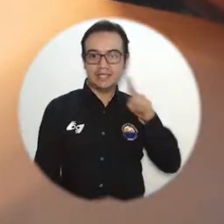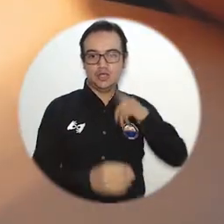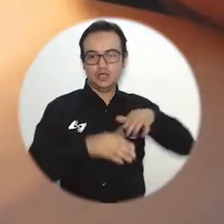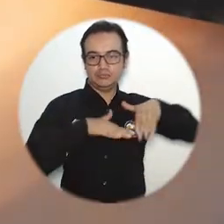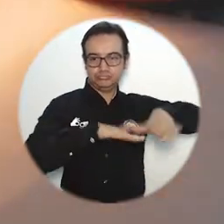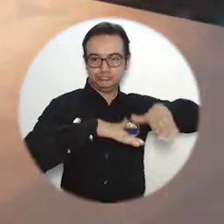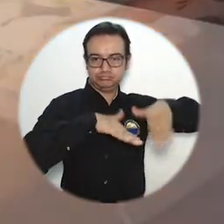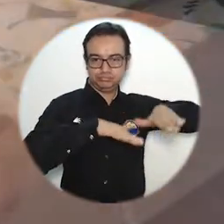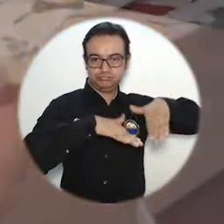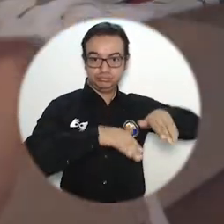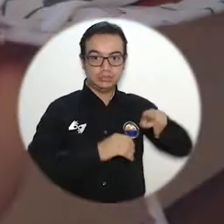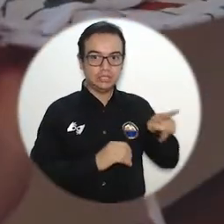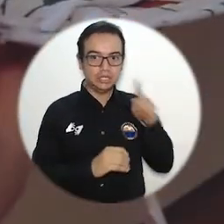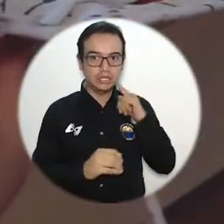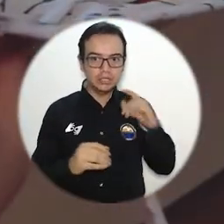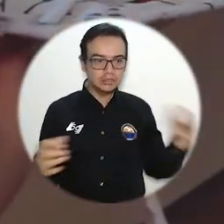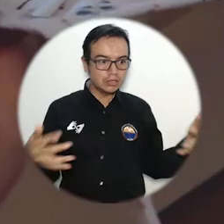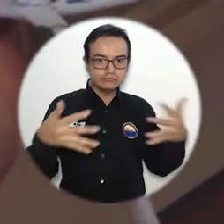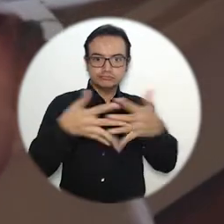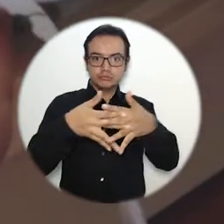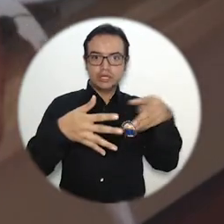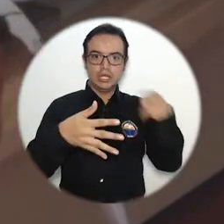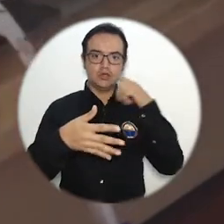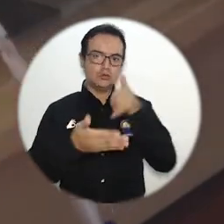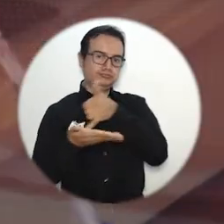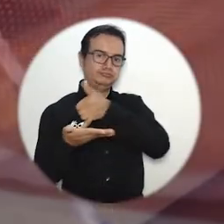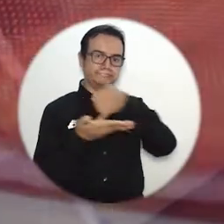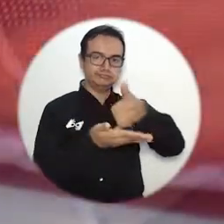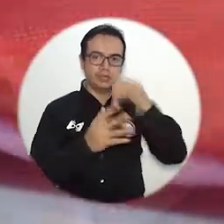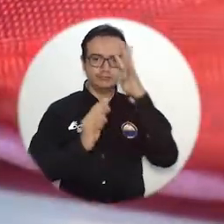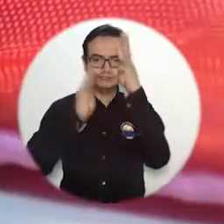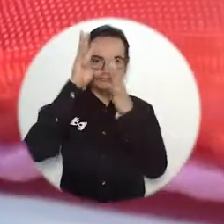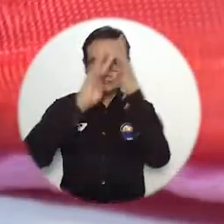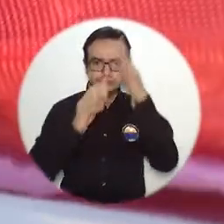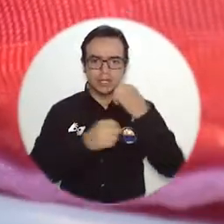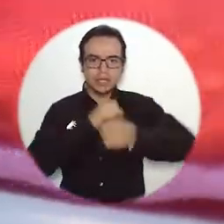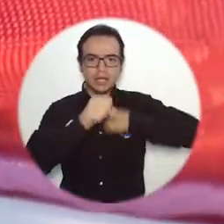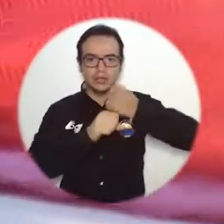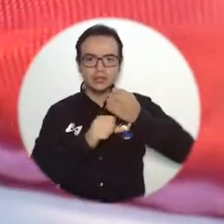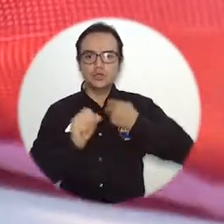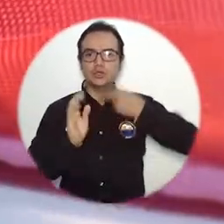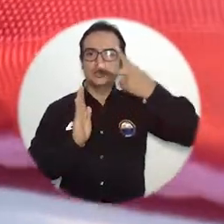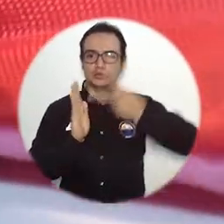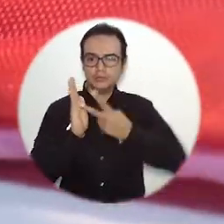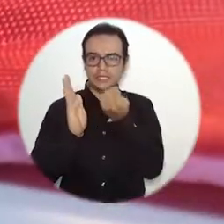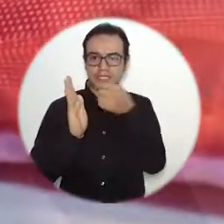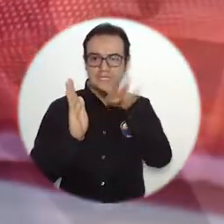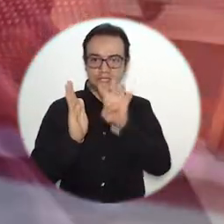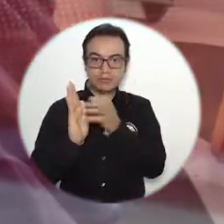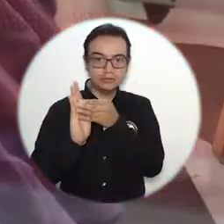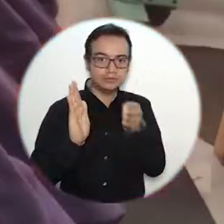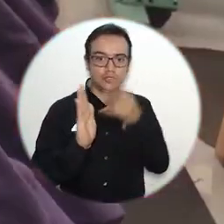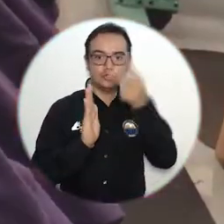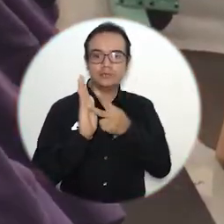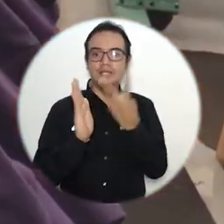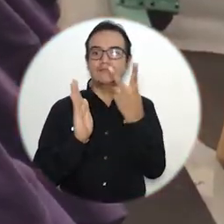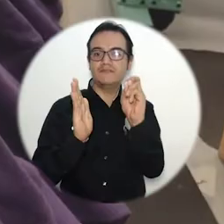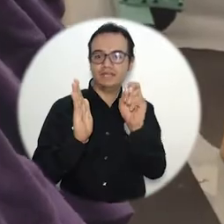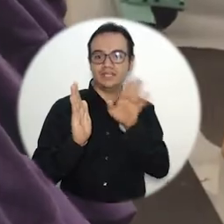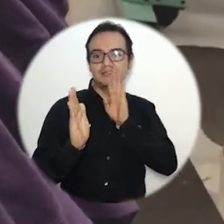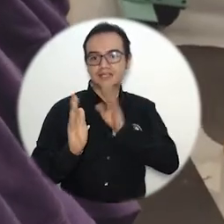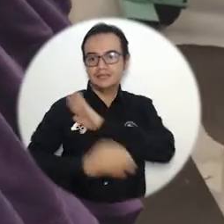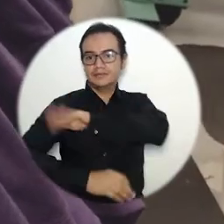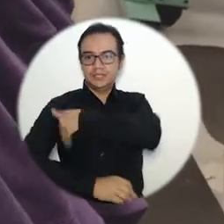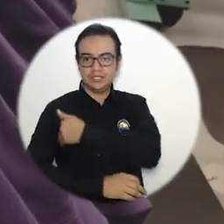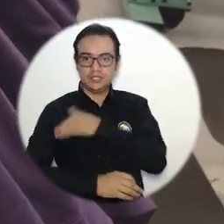recibió el reconocimiento de Mejor Proyecto de Innovación 2019-2020, otorgado por el Ministerio de Ciencia, Tecnología e Innovación